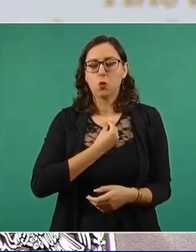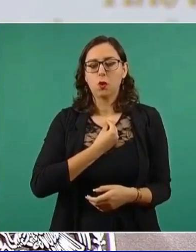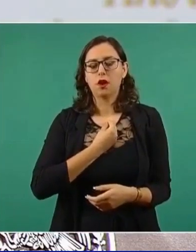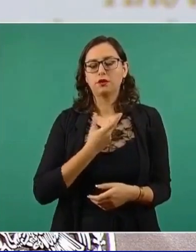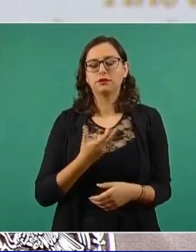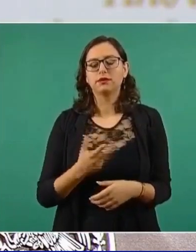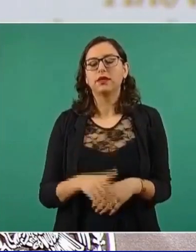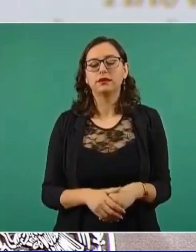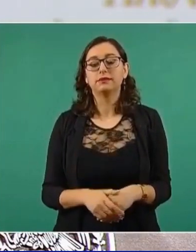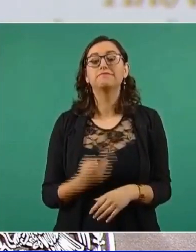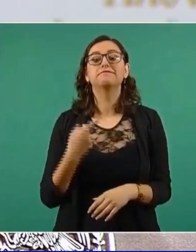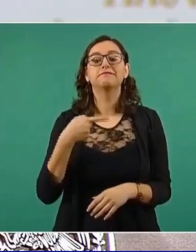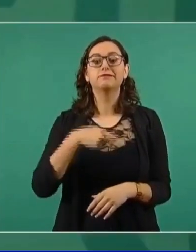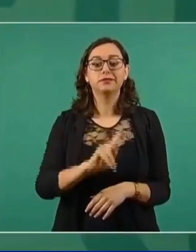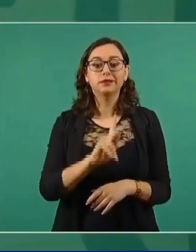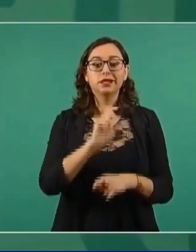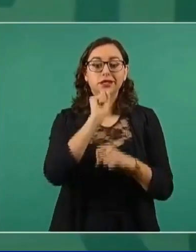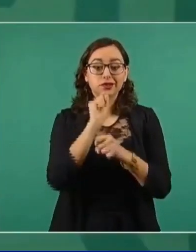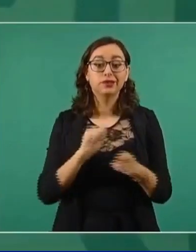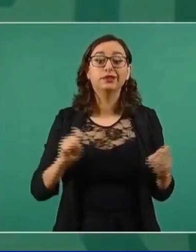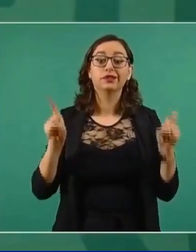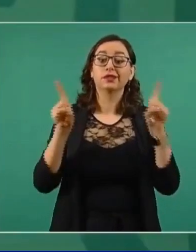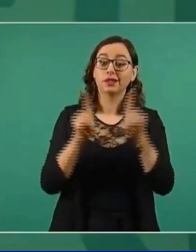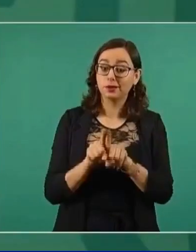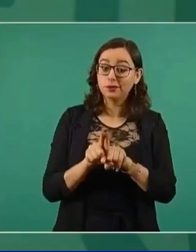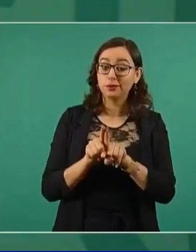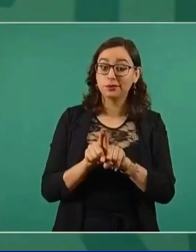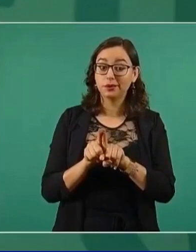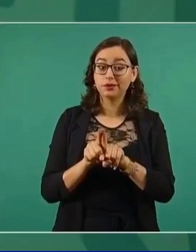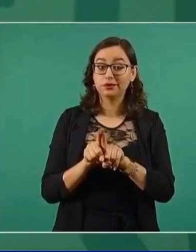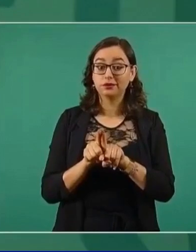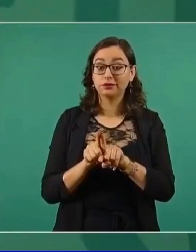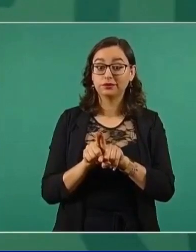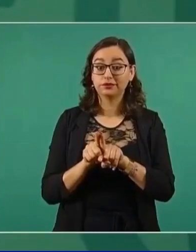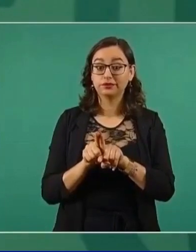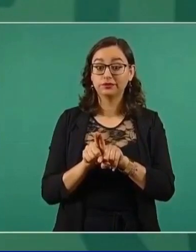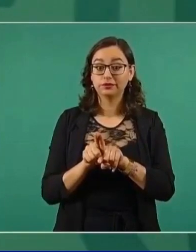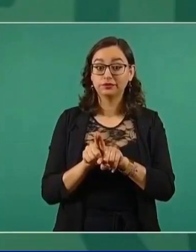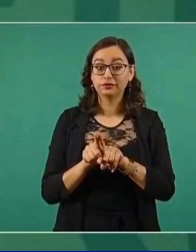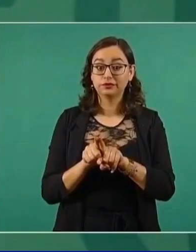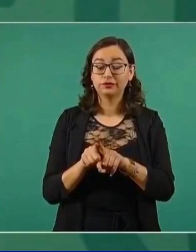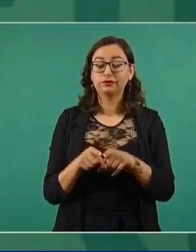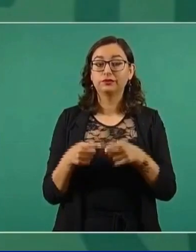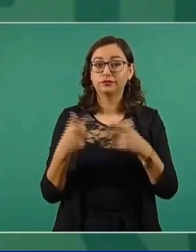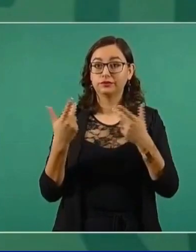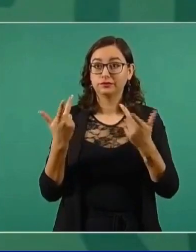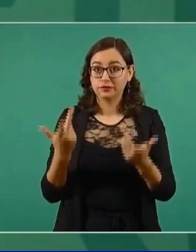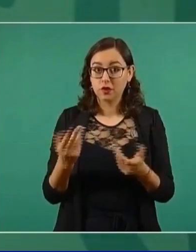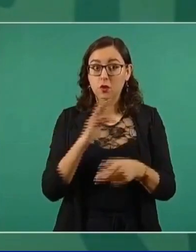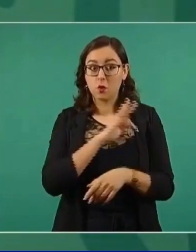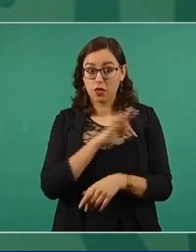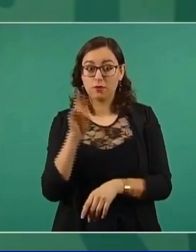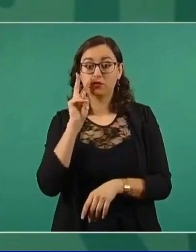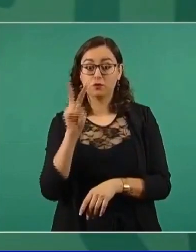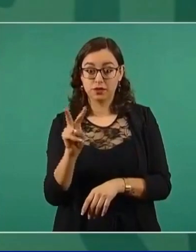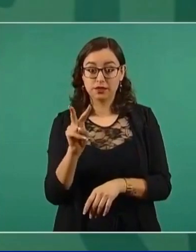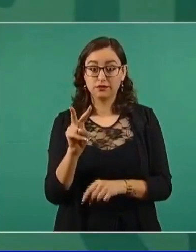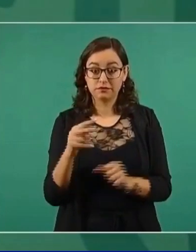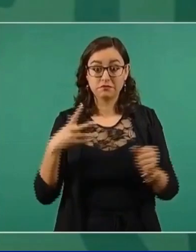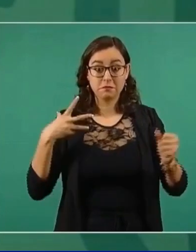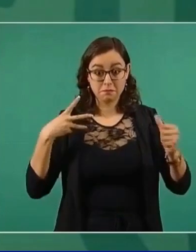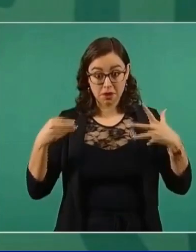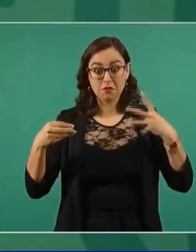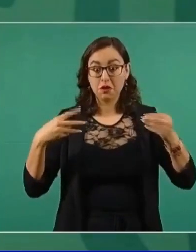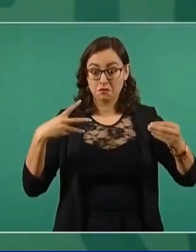Pero también, aunque hay más contagio o se